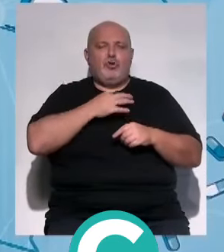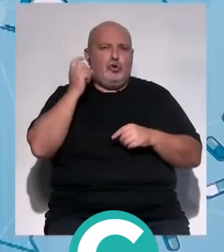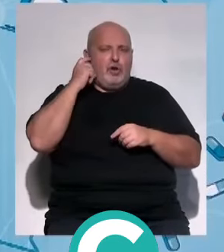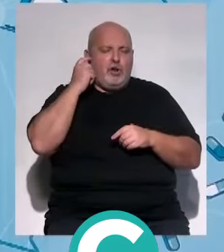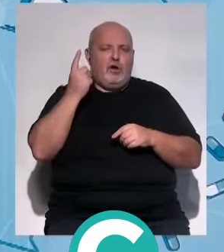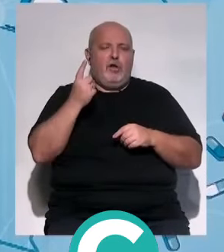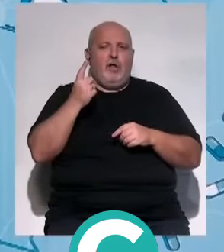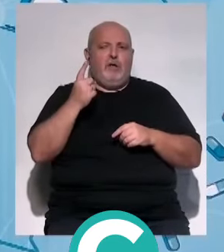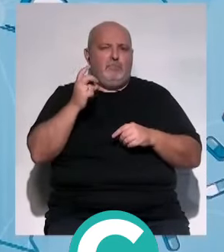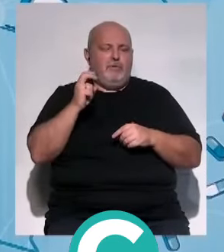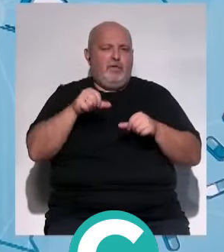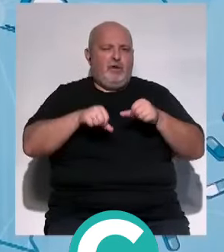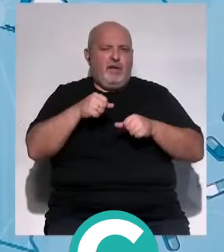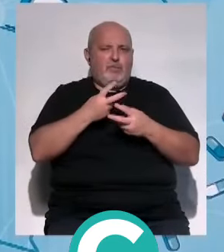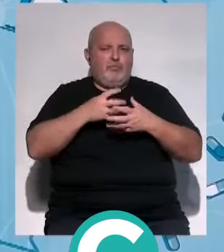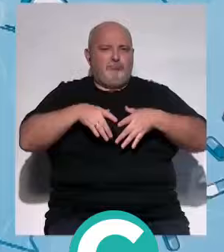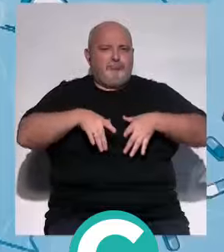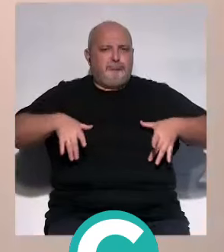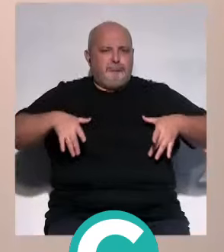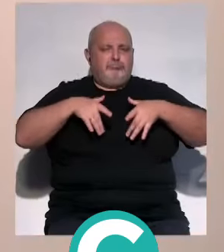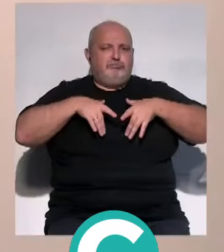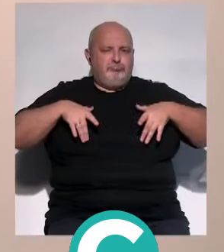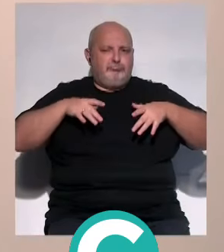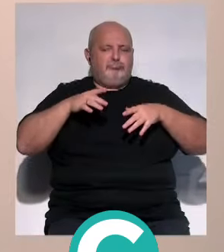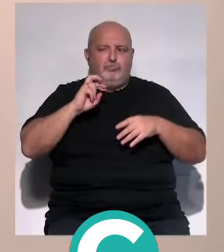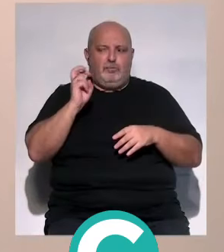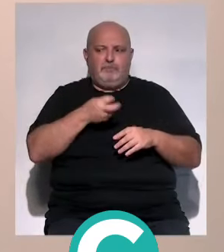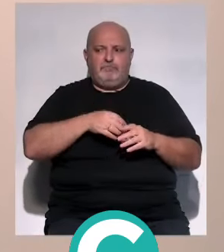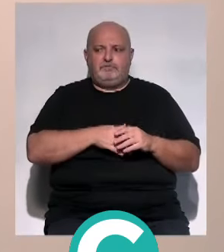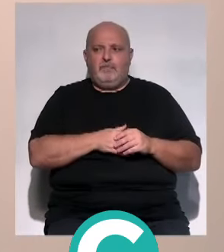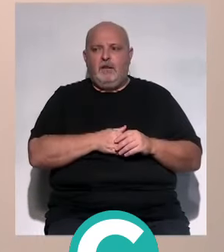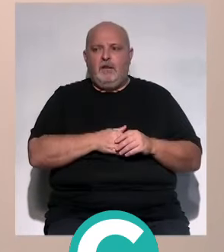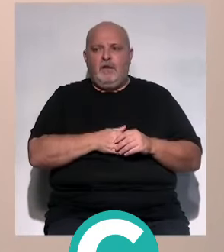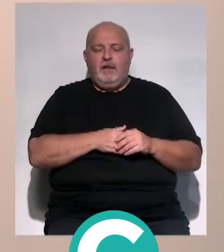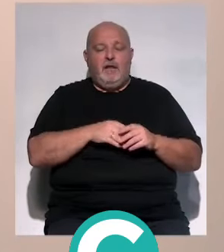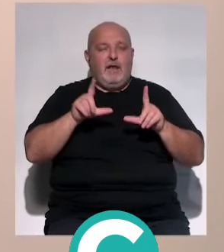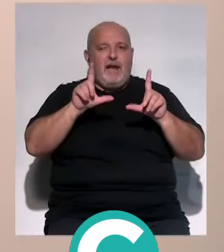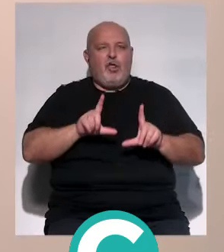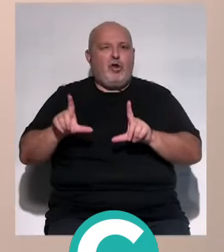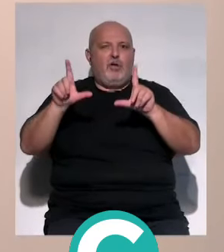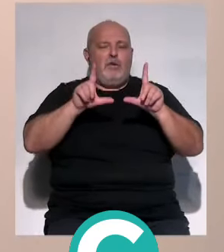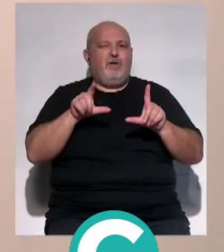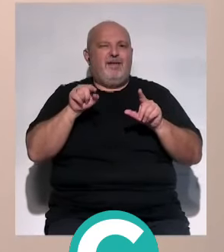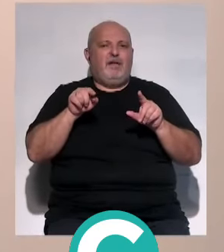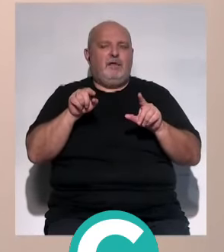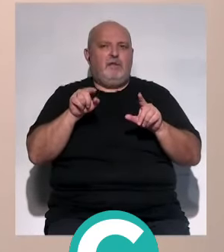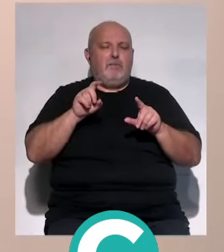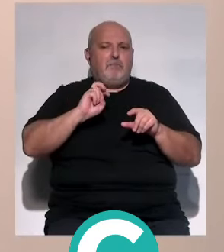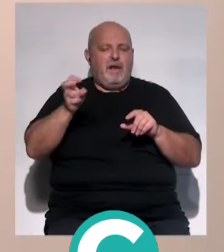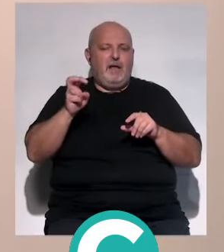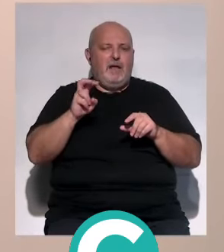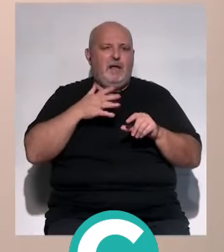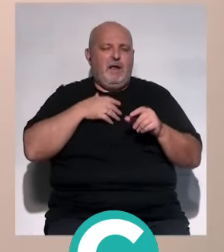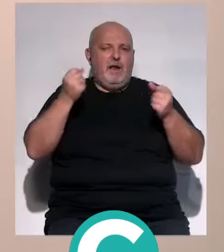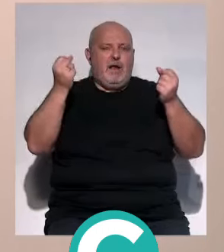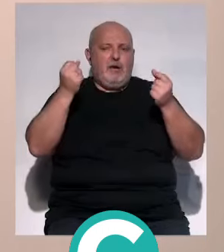cirugía y cirugía torácica, como última incorporación. A nivel radiológico, hemos ampliado nuestra cartera